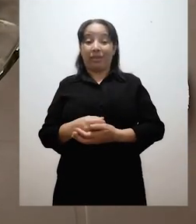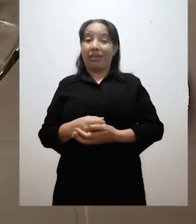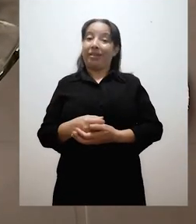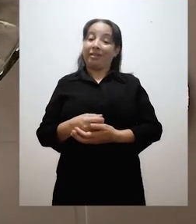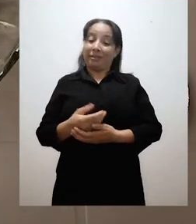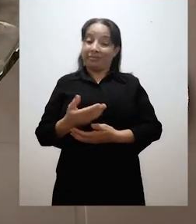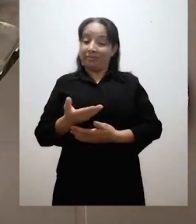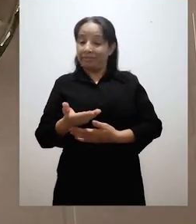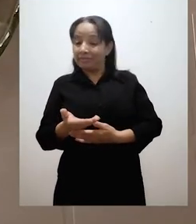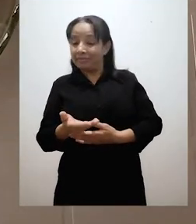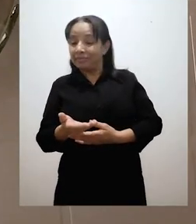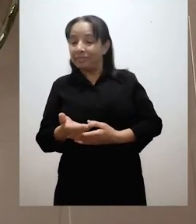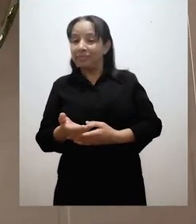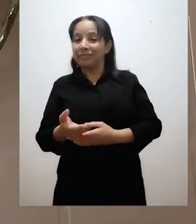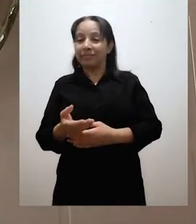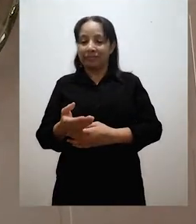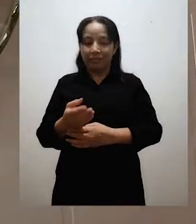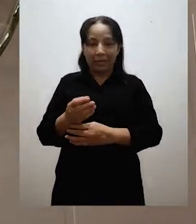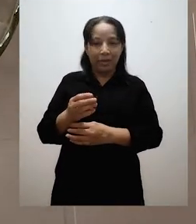agua.